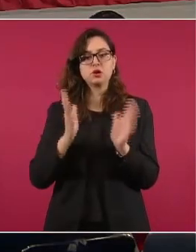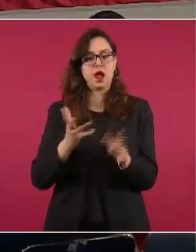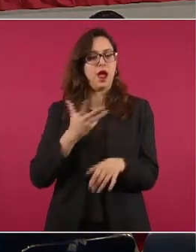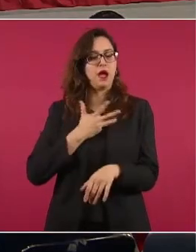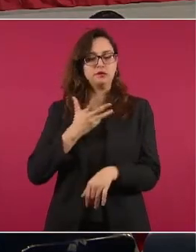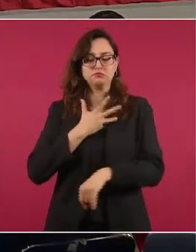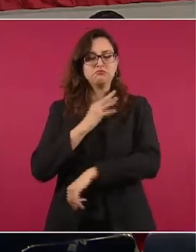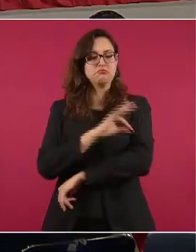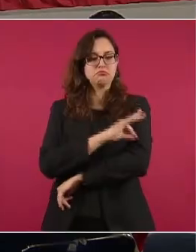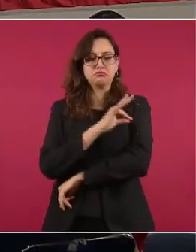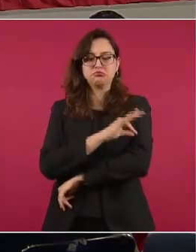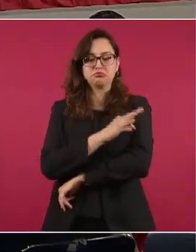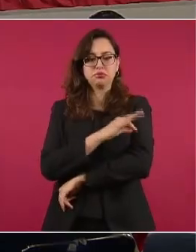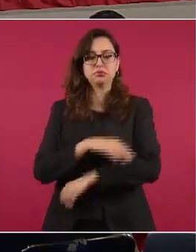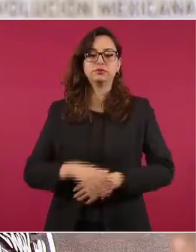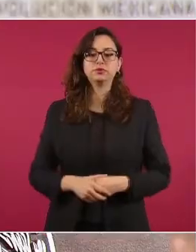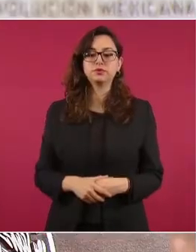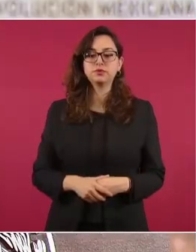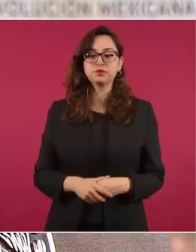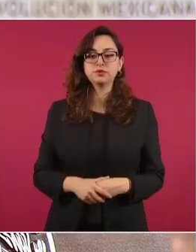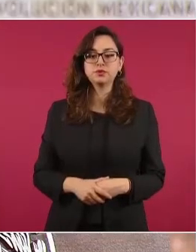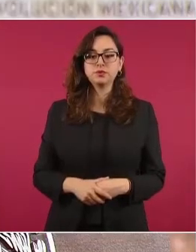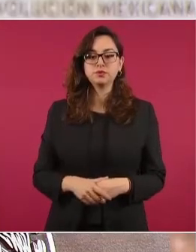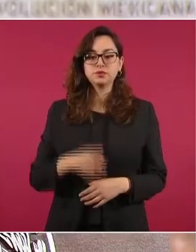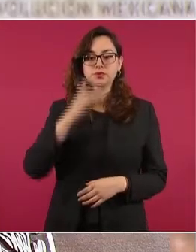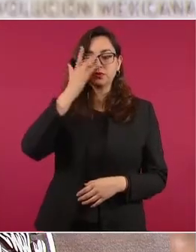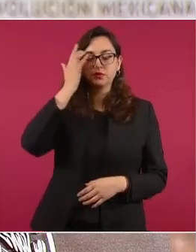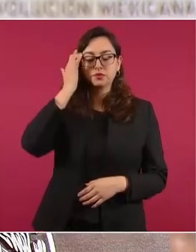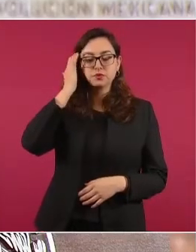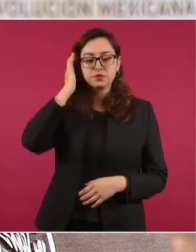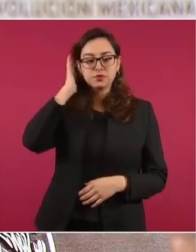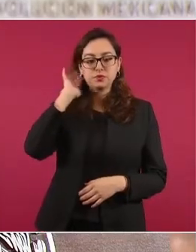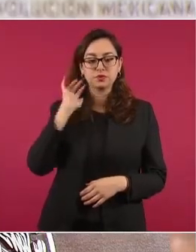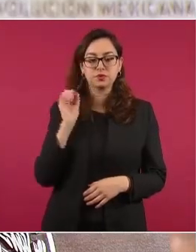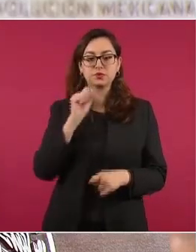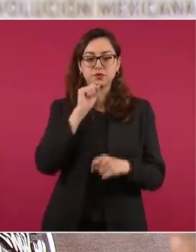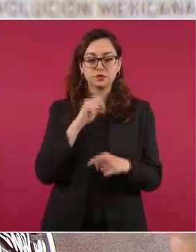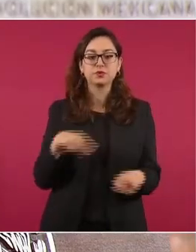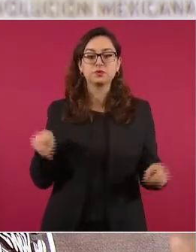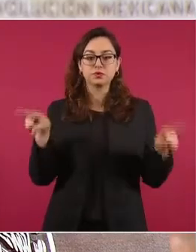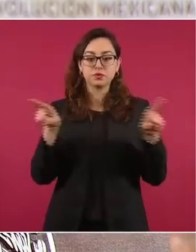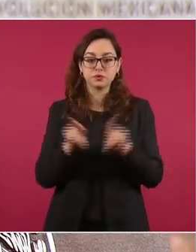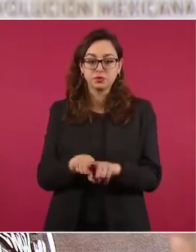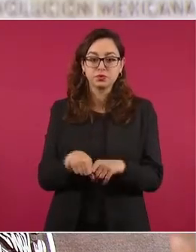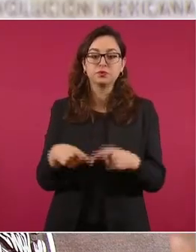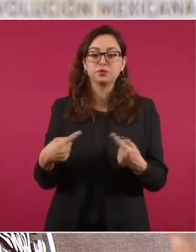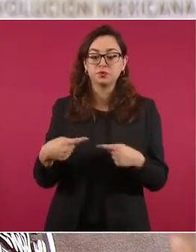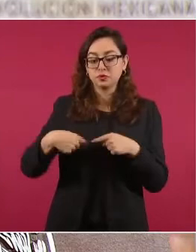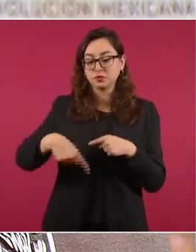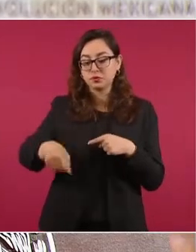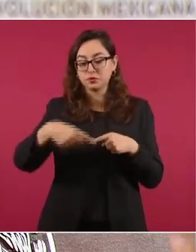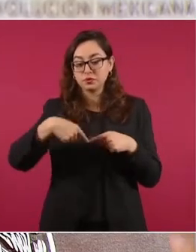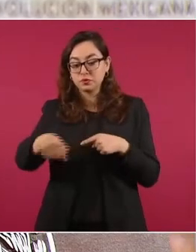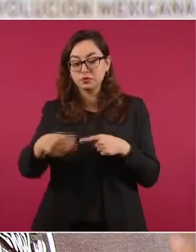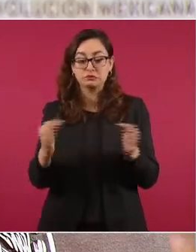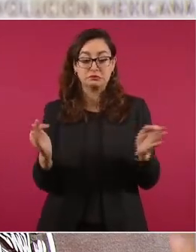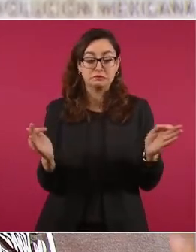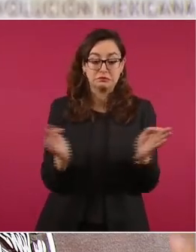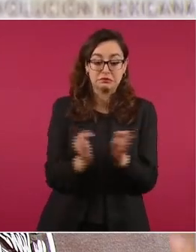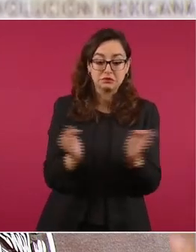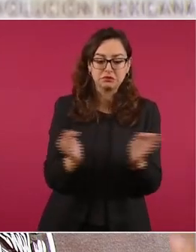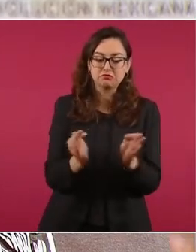salud. Y tendremos indudablemente durante esta temporada invernal, como ocurre en todo el mundo todos los años,